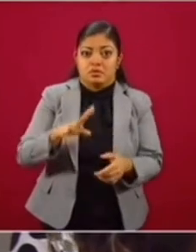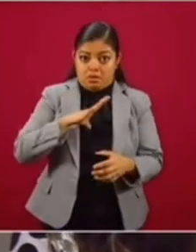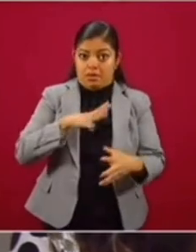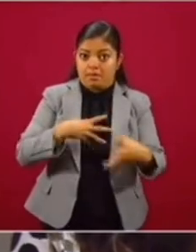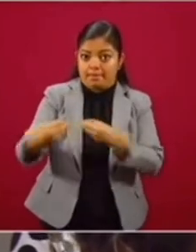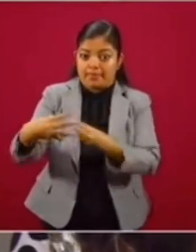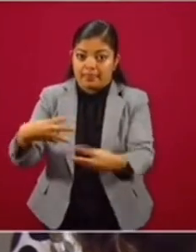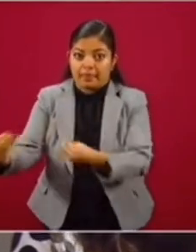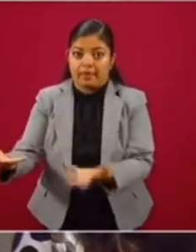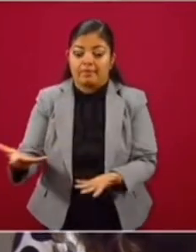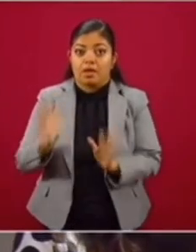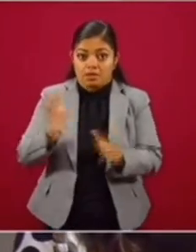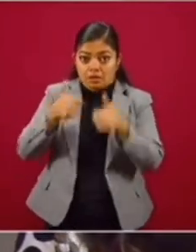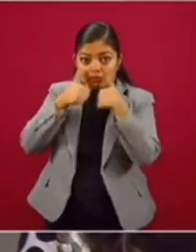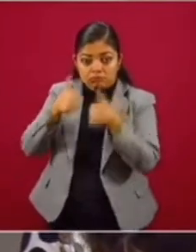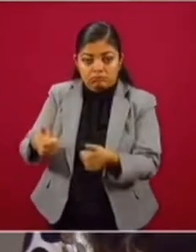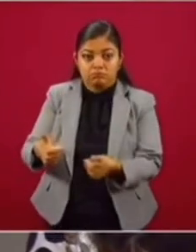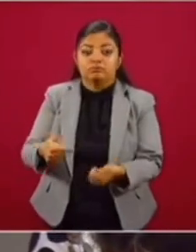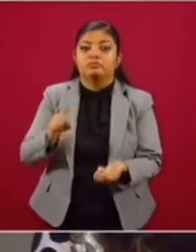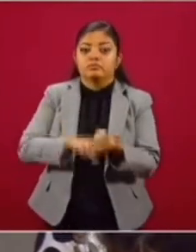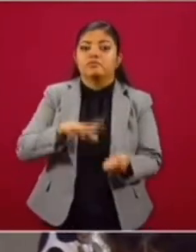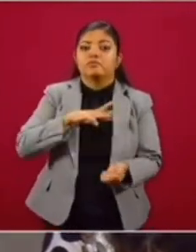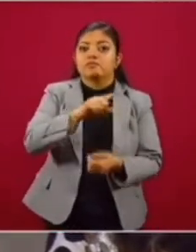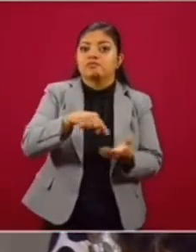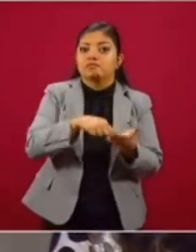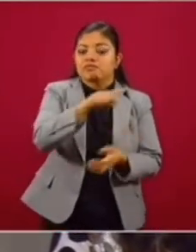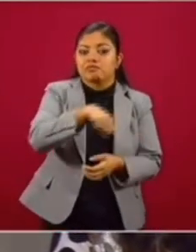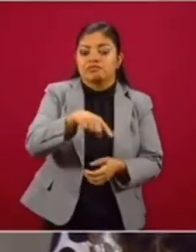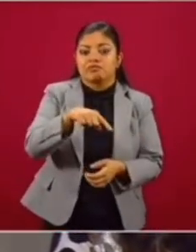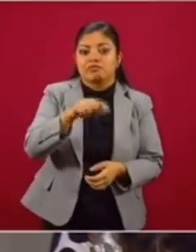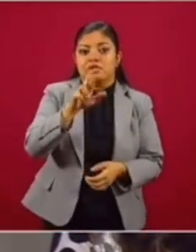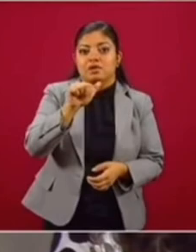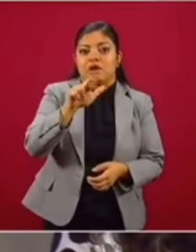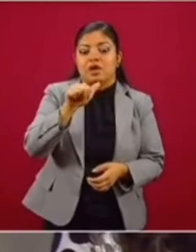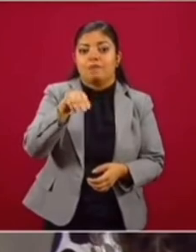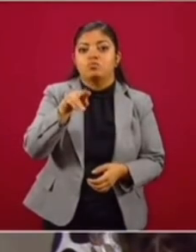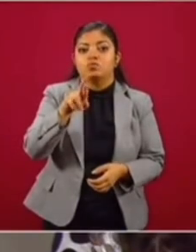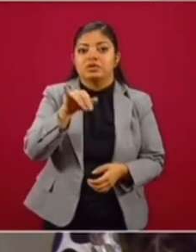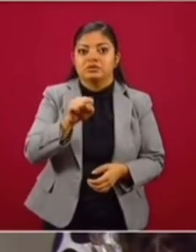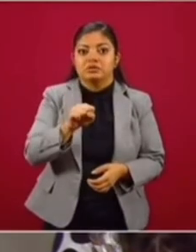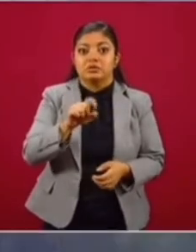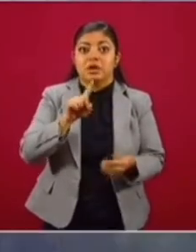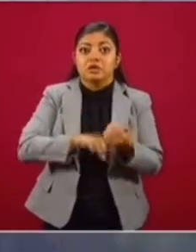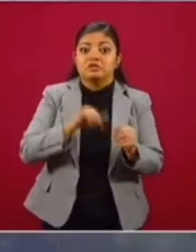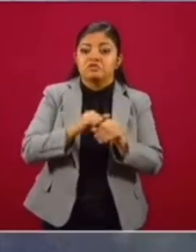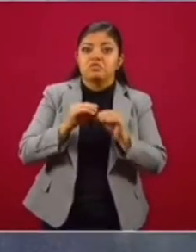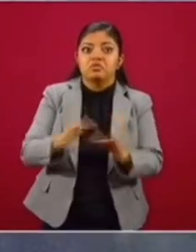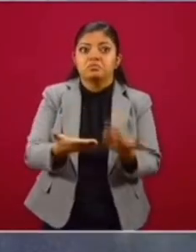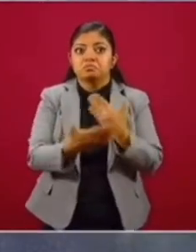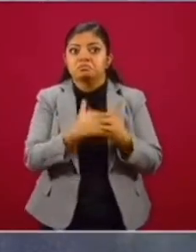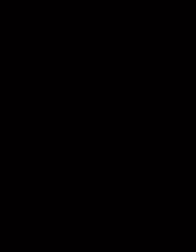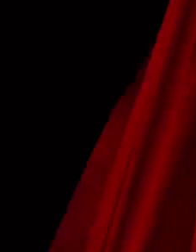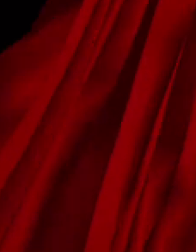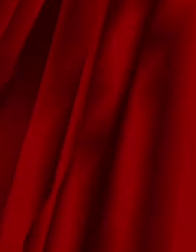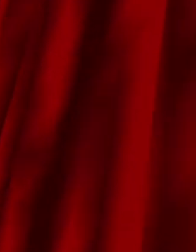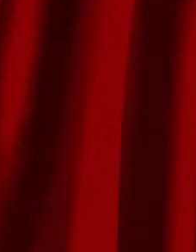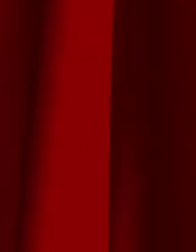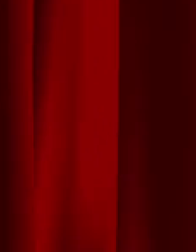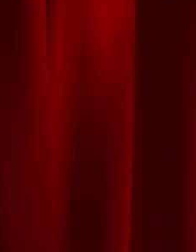pandemia? Y se habla de casos entre los rarámuris, pero no tenemos una información cierta. Gracias. Bueno, también... Gracias.